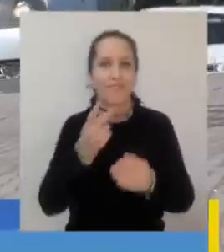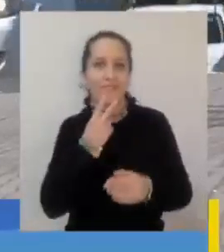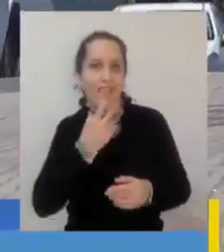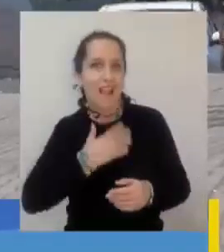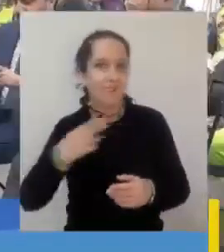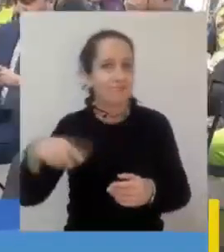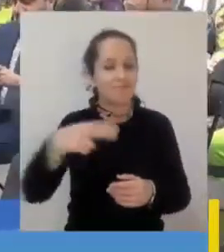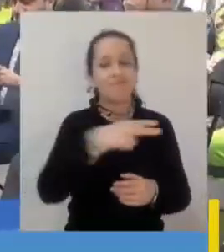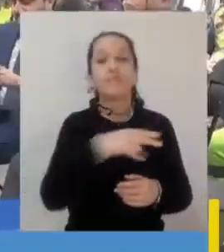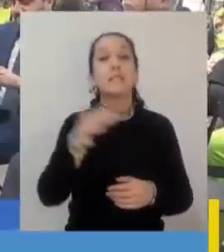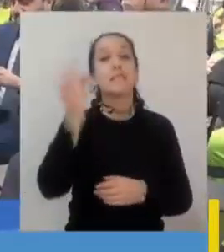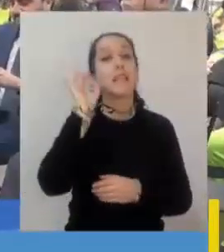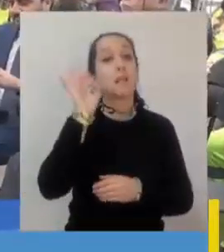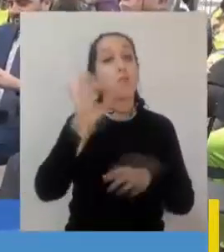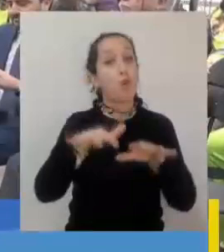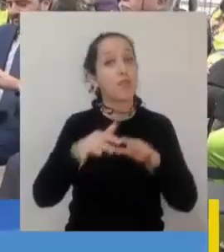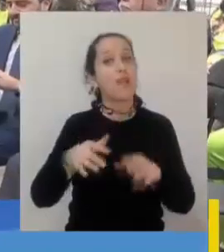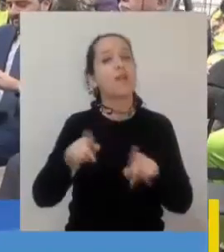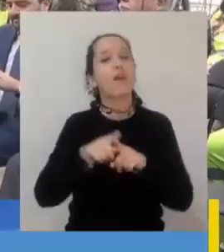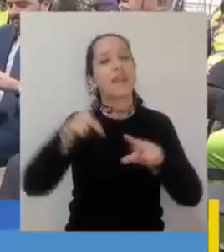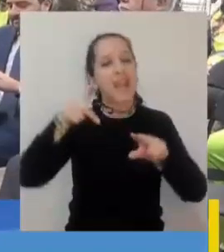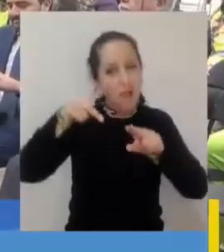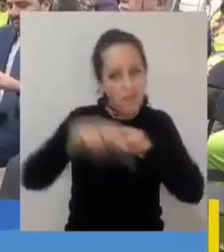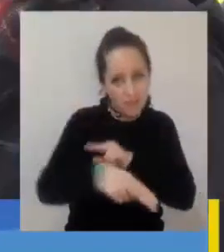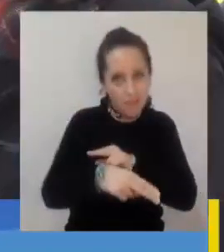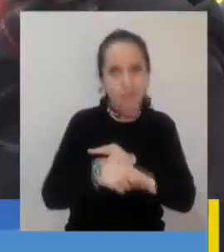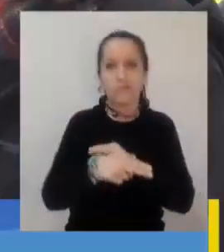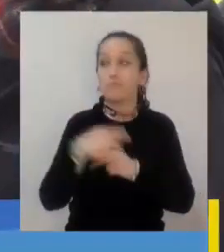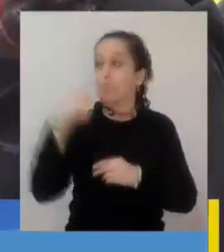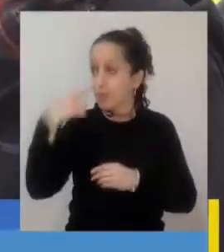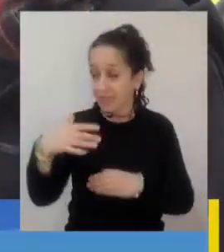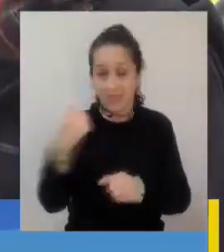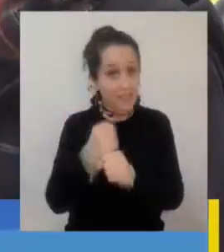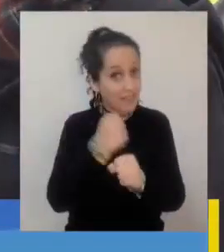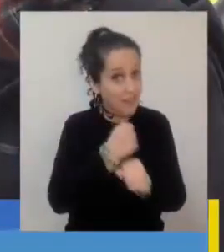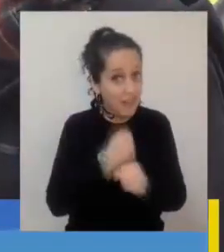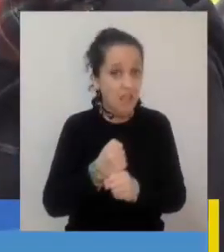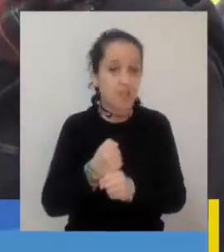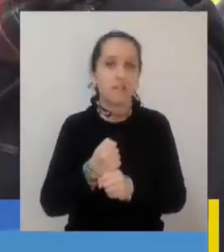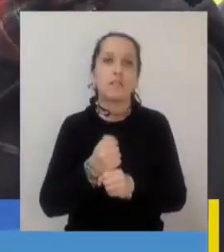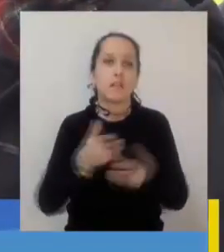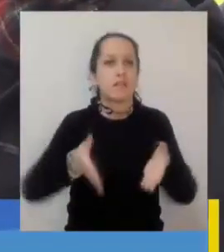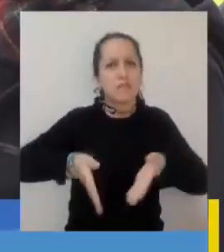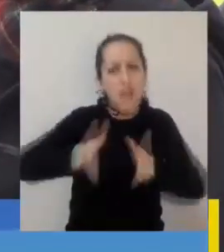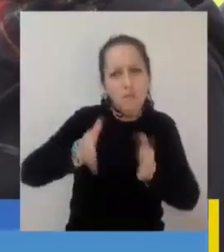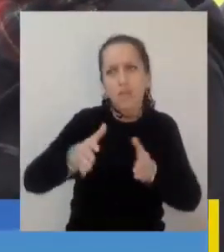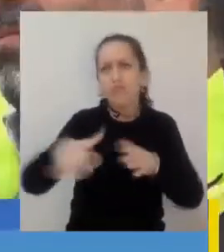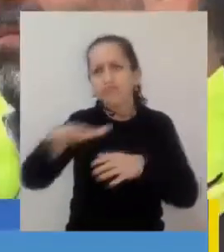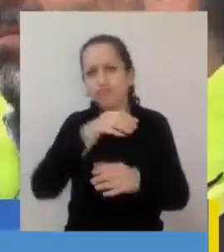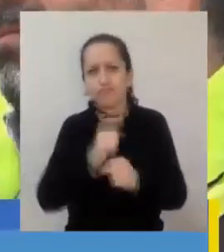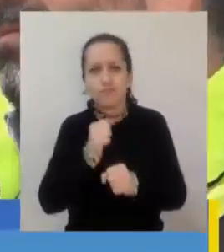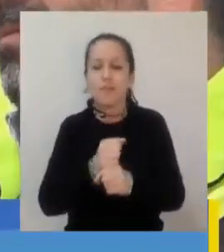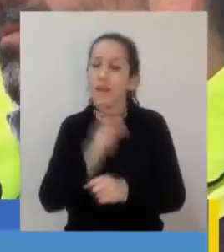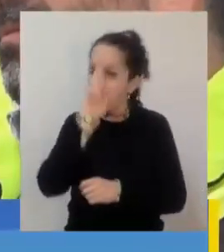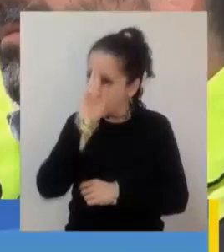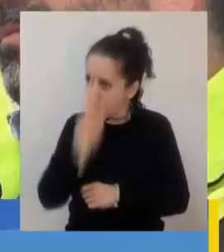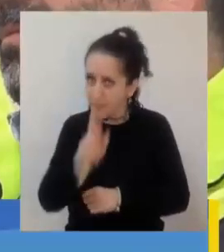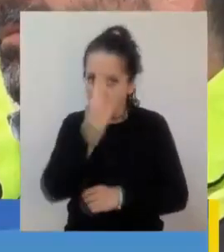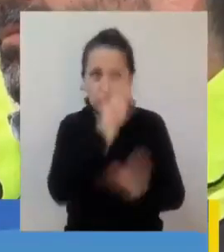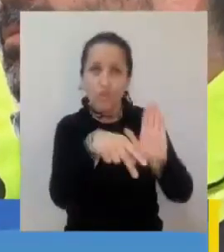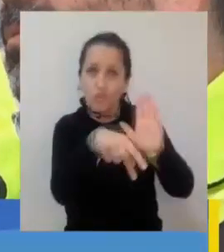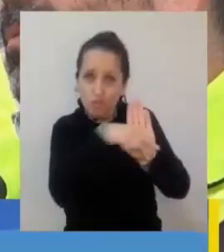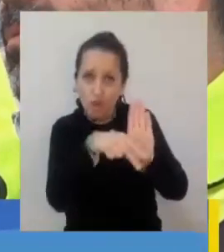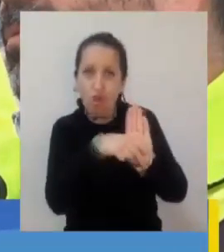de una ceremonia inaugural en la que se destacó la labor de los trabajadores y trabajadoras de la ruta y la importancia del respeto y las